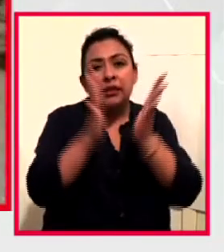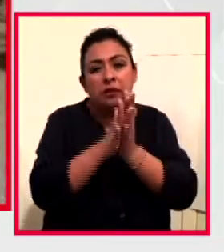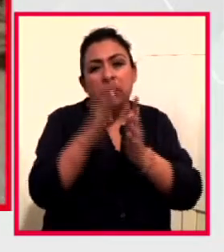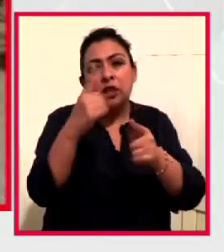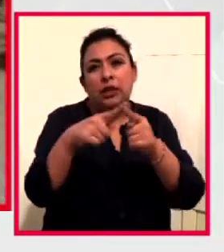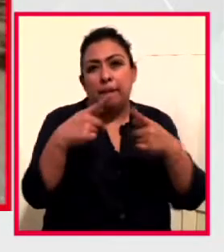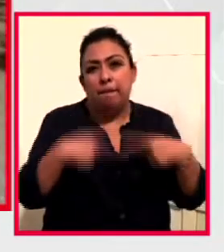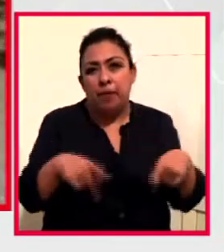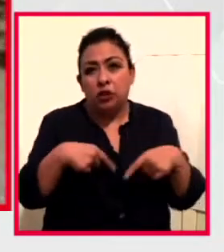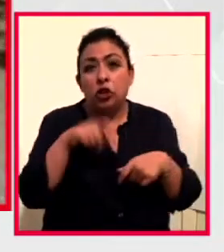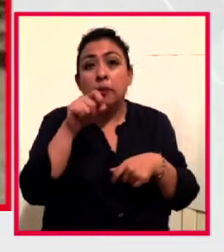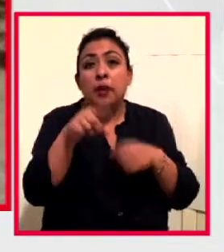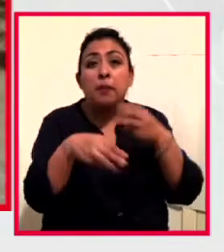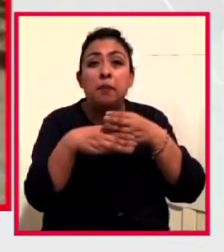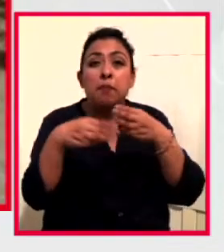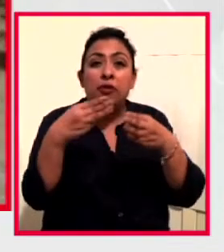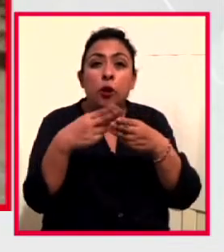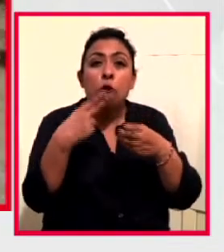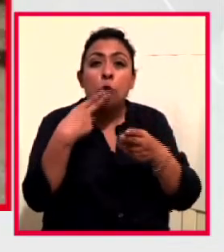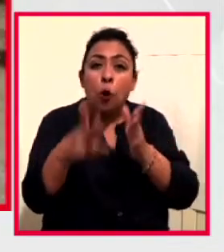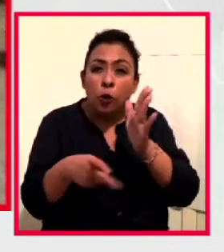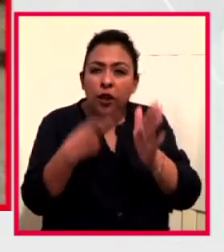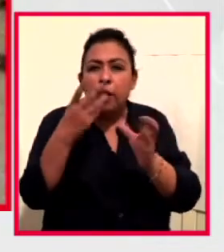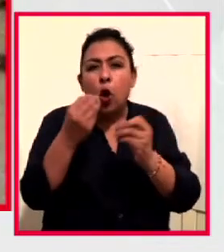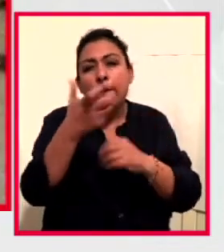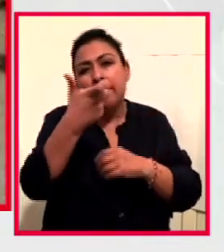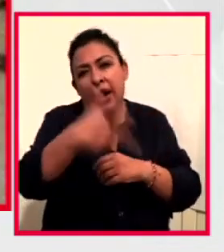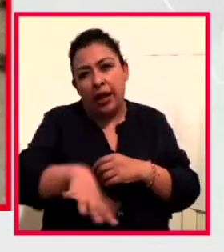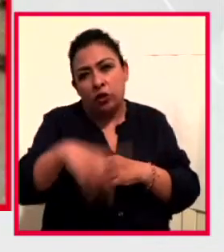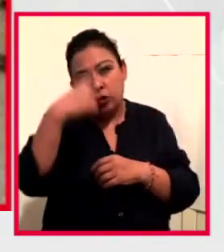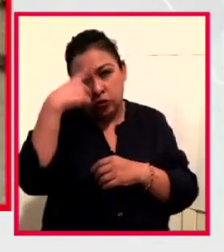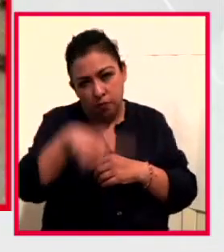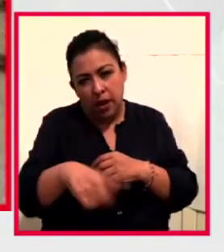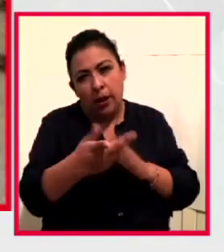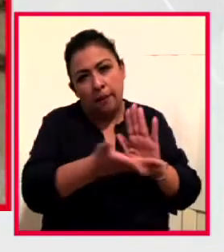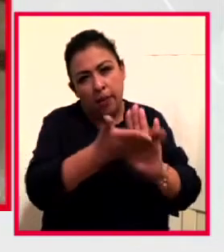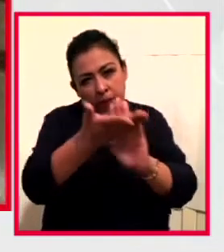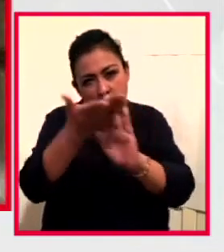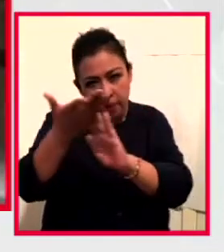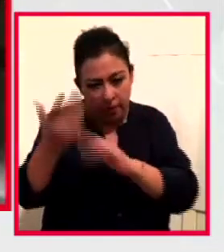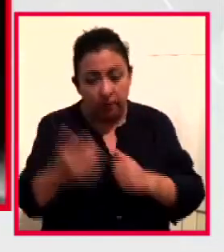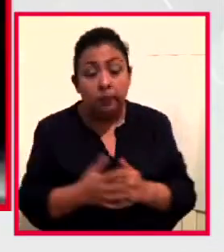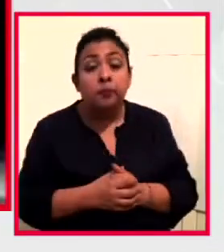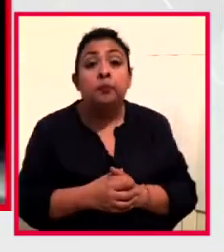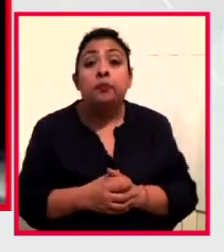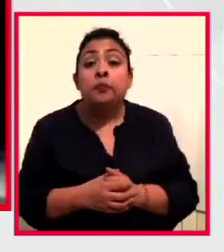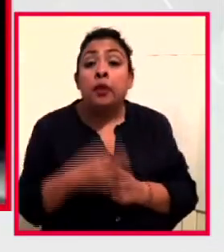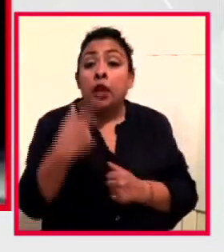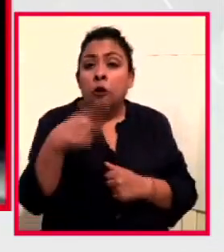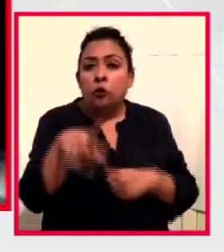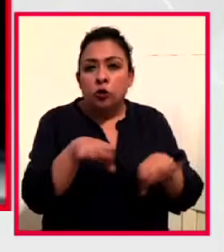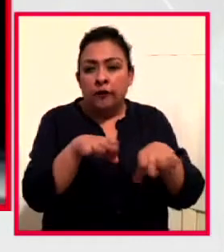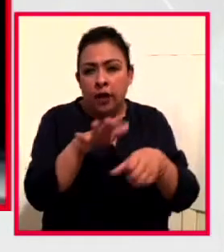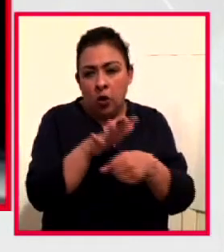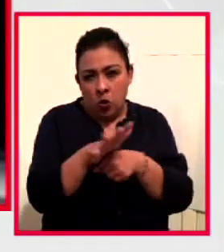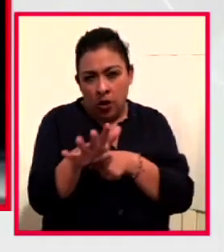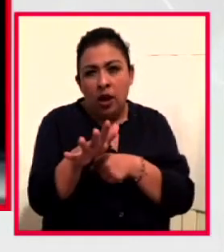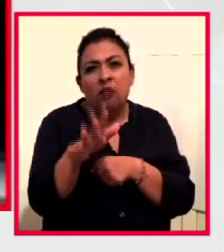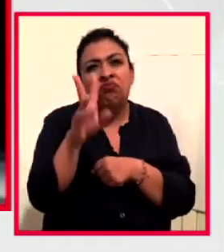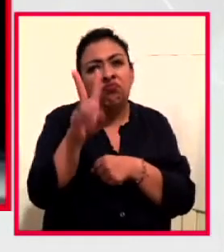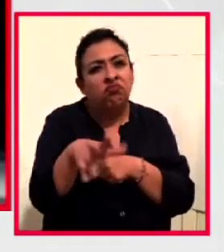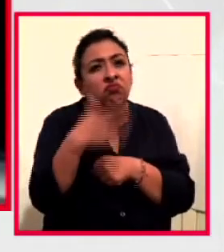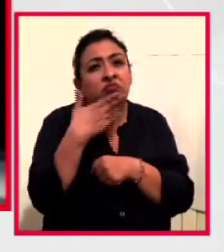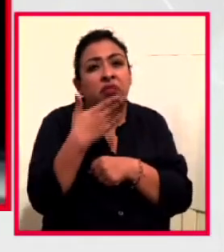así como los materiales reciclados o de bajo costo para su edificación. Lo que hacen, pues, es en buena medida,